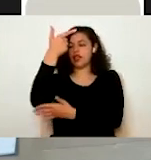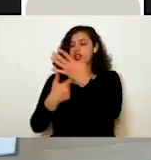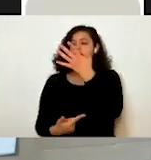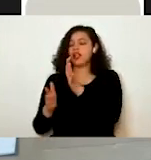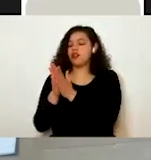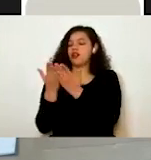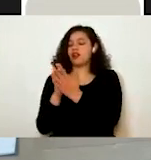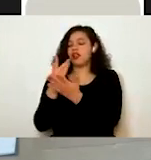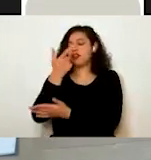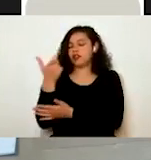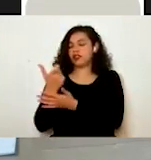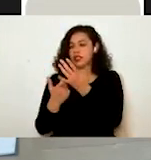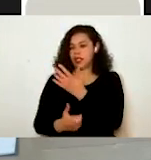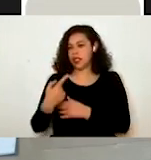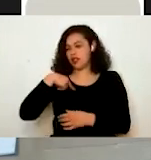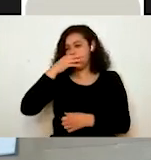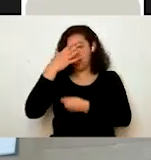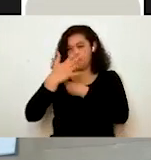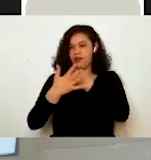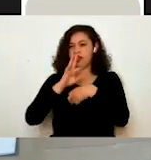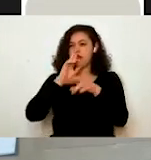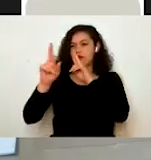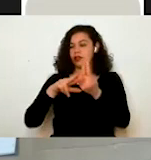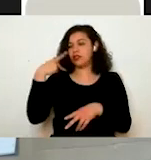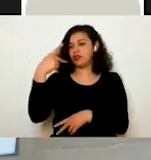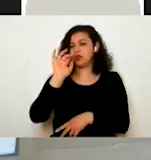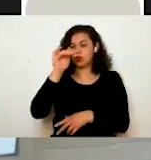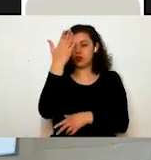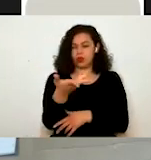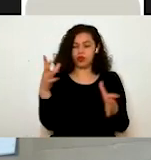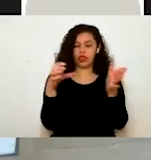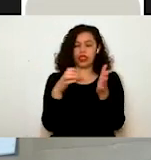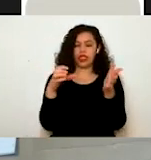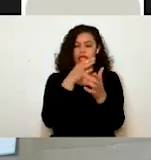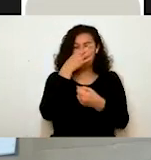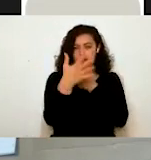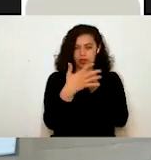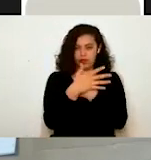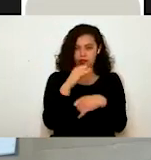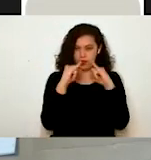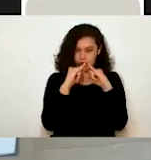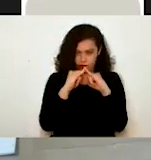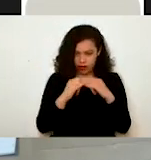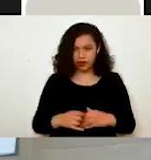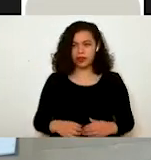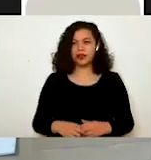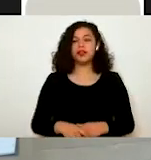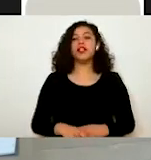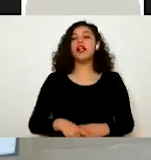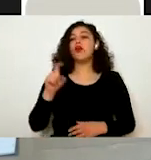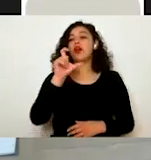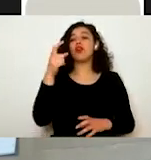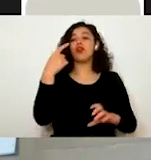se le informa que podrá consultar la resolución de su solicitud en su buzón institucional. Es decir, cuando ustedes reciban este correo electrónico,